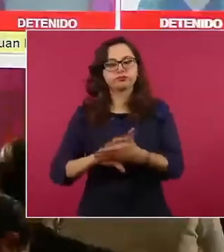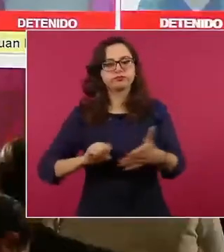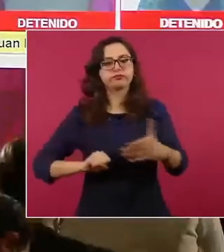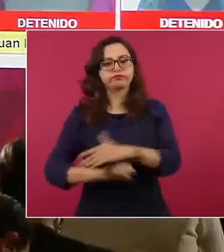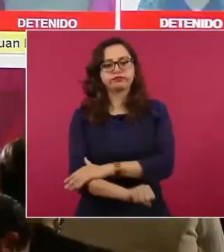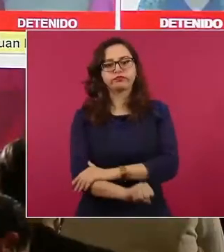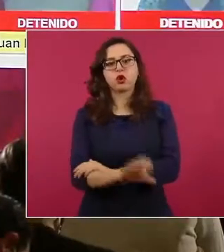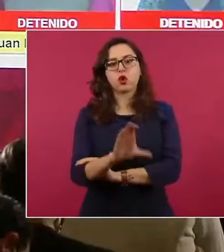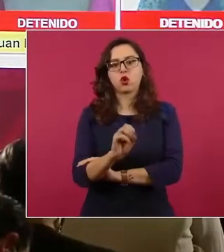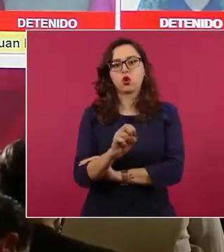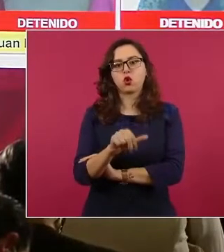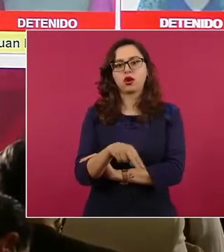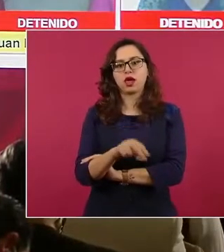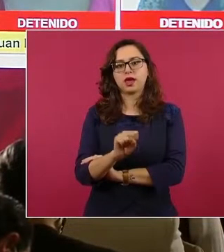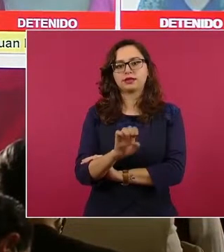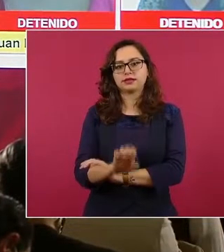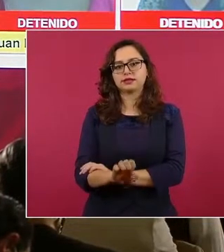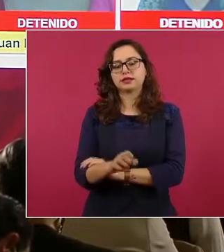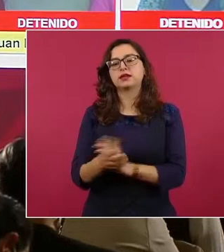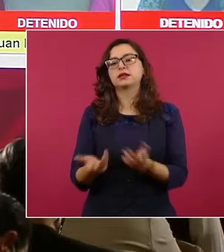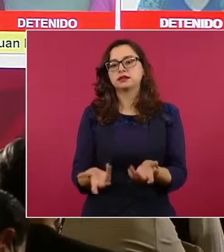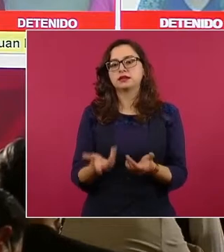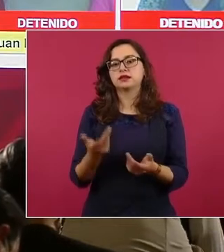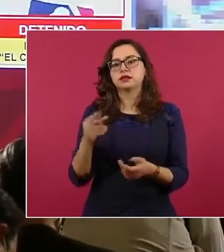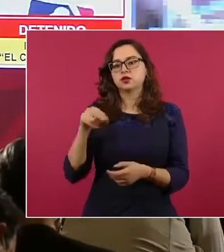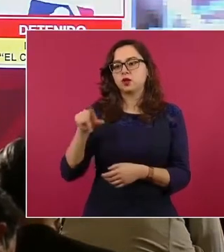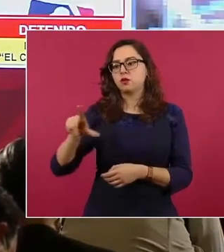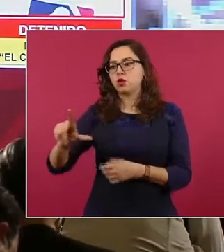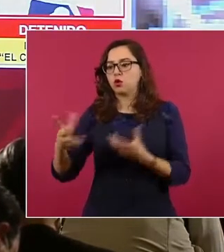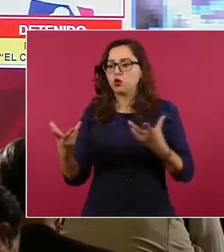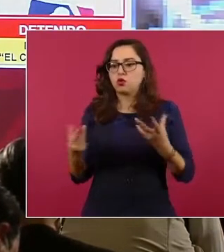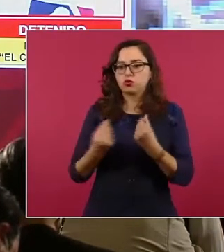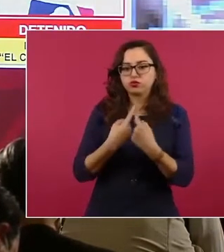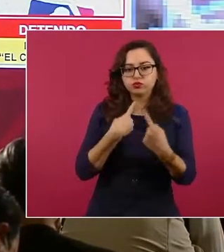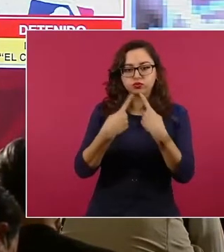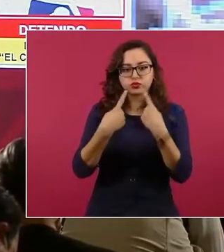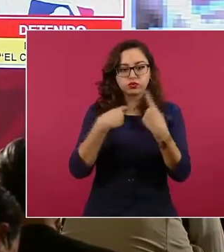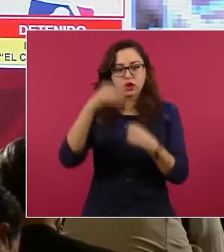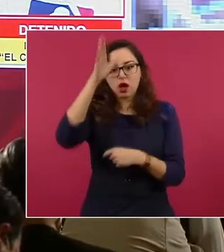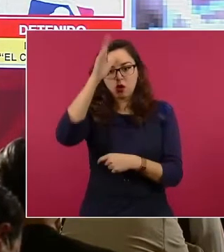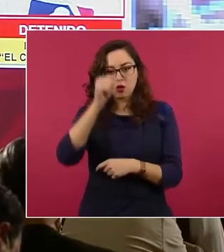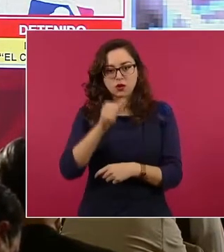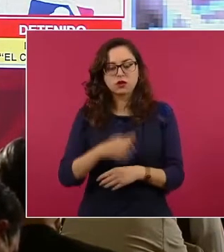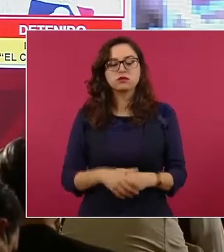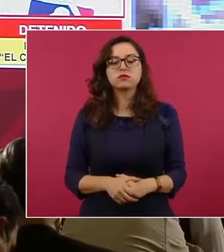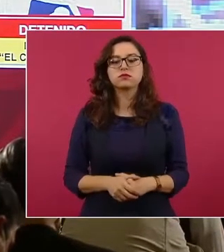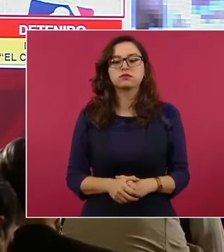CONACE en coordinación con la Fiscalía de Nuevo León. Siguiente. También informar que